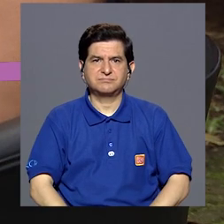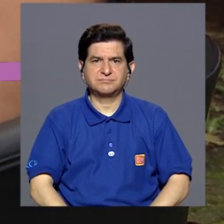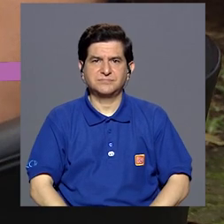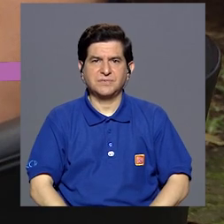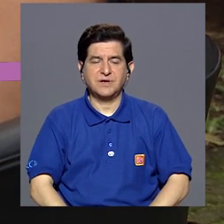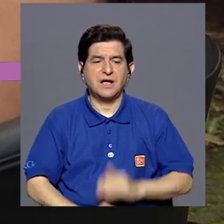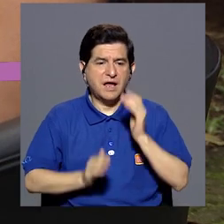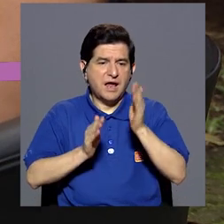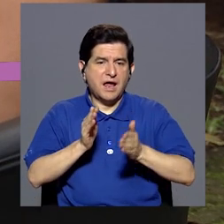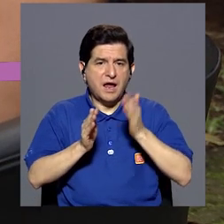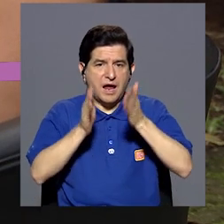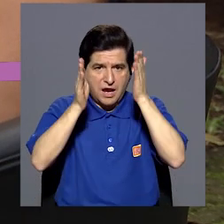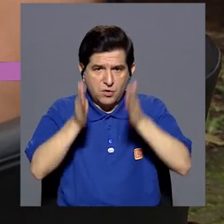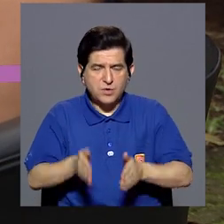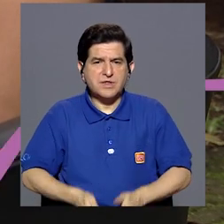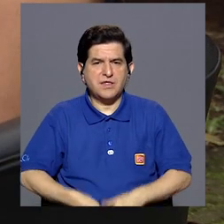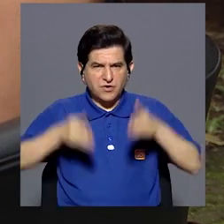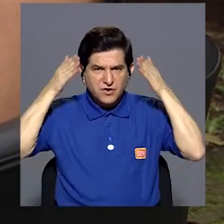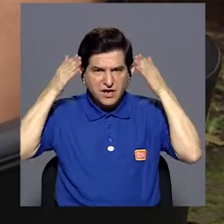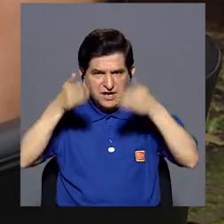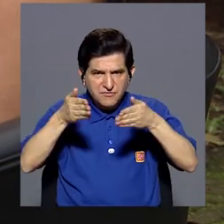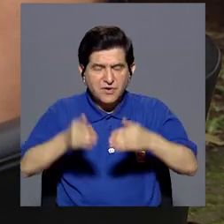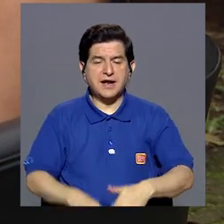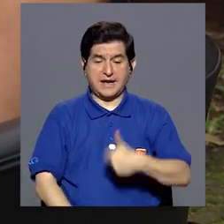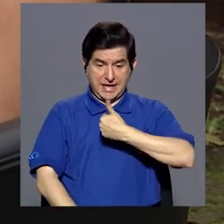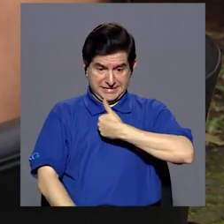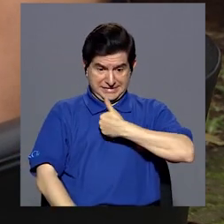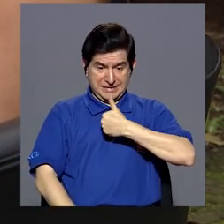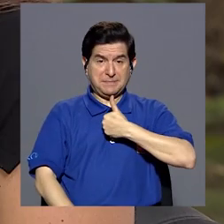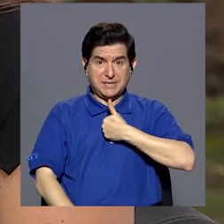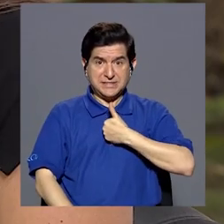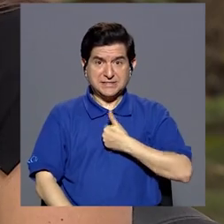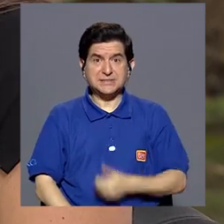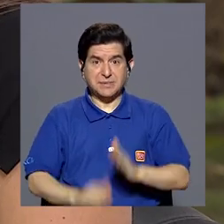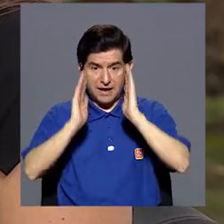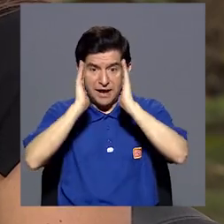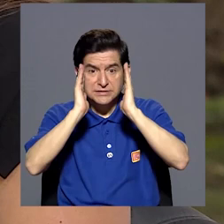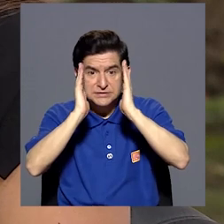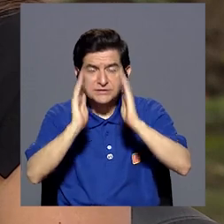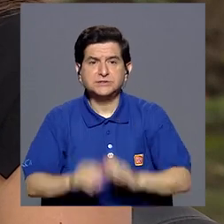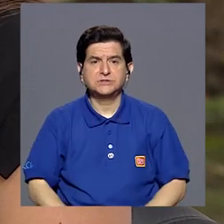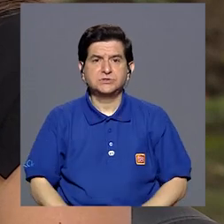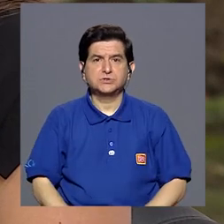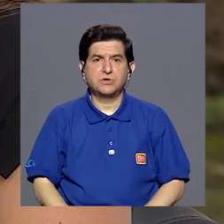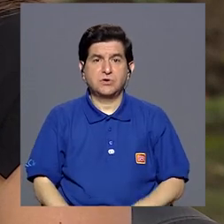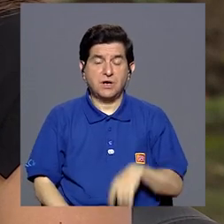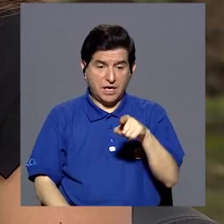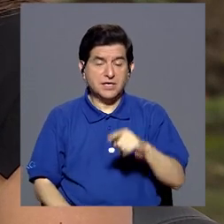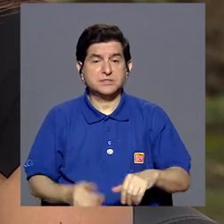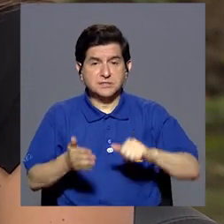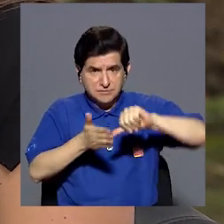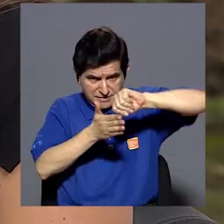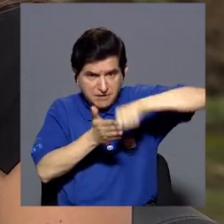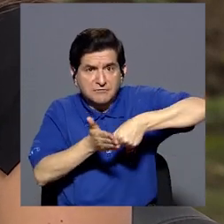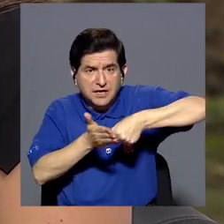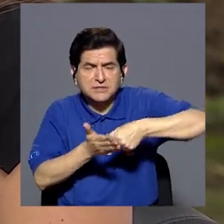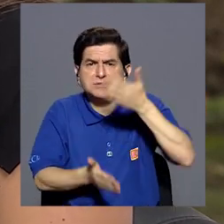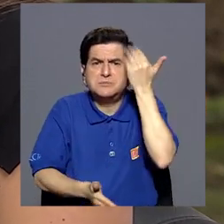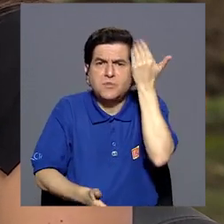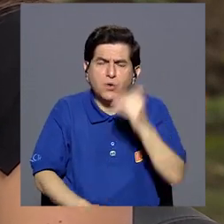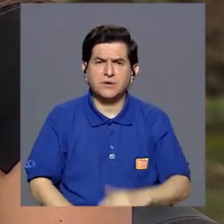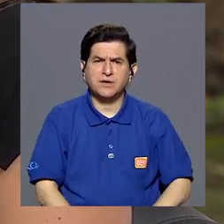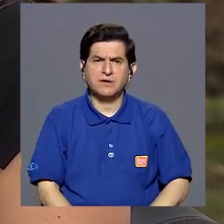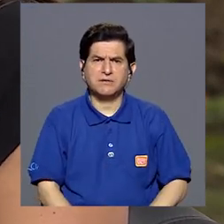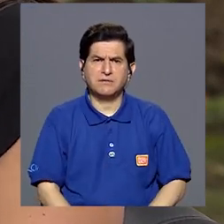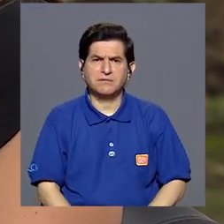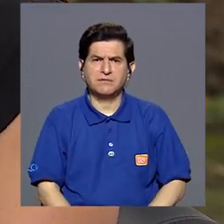Entonces, el cuidador tiene que enfocarse mucho en lo que es el autocuidado. Hay que reforzar mucho el tema del autocuidado. ¿Por qué? Porque